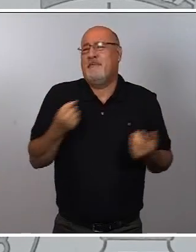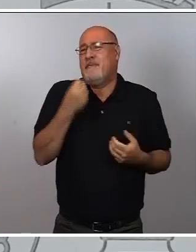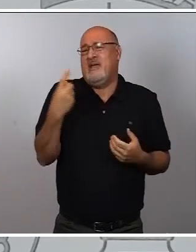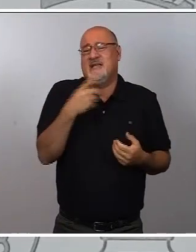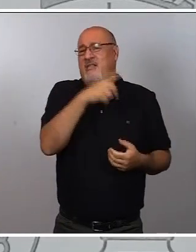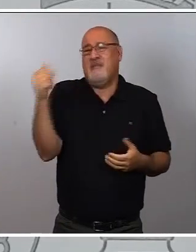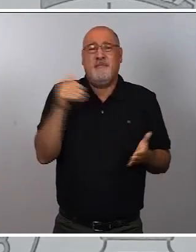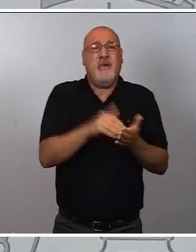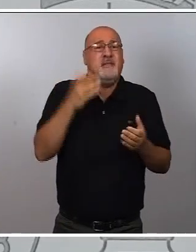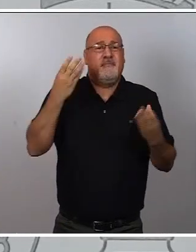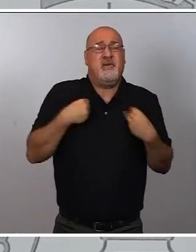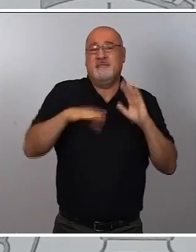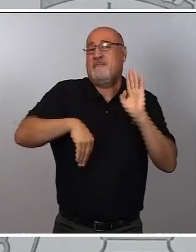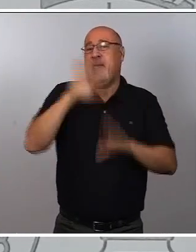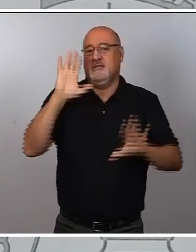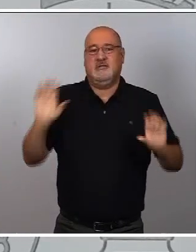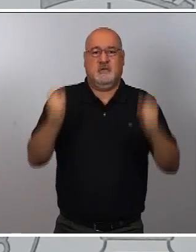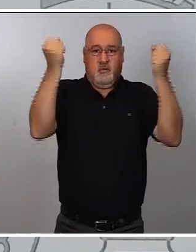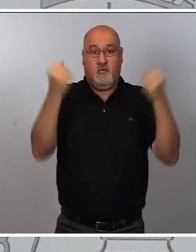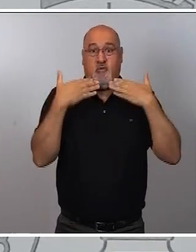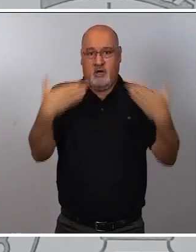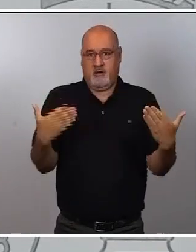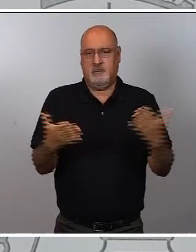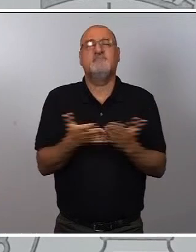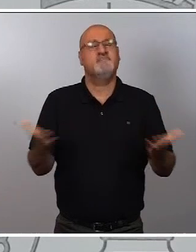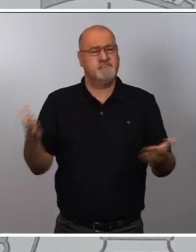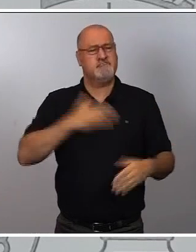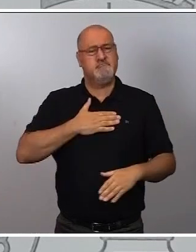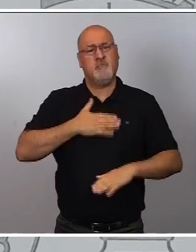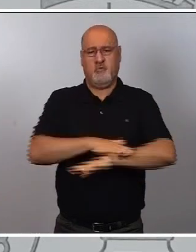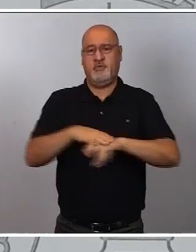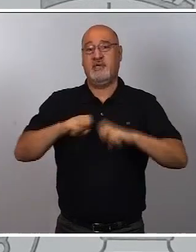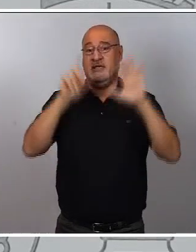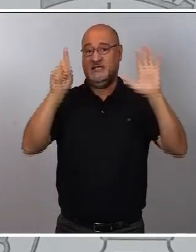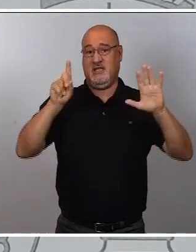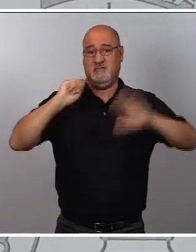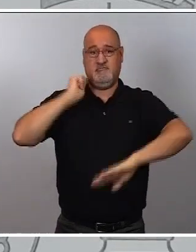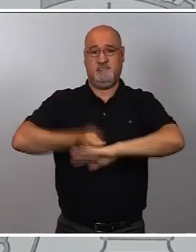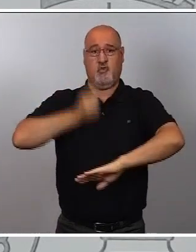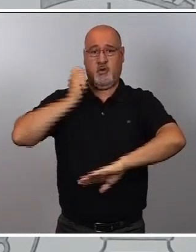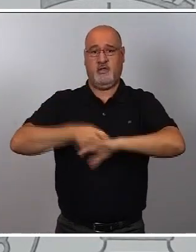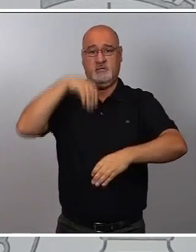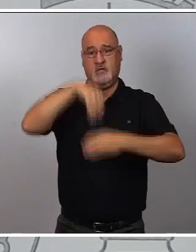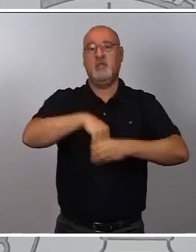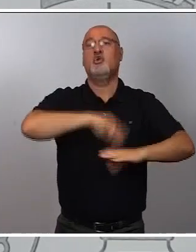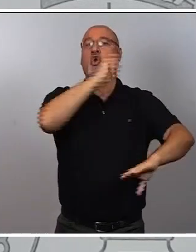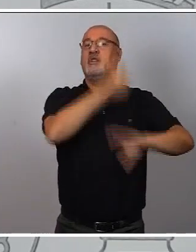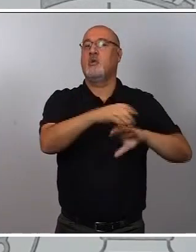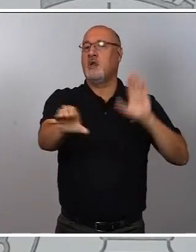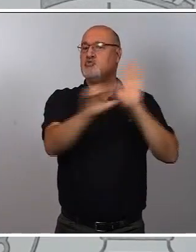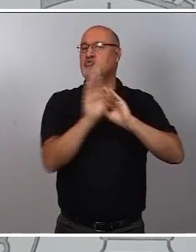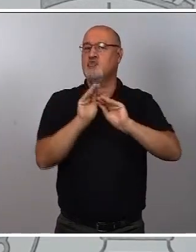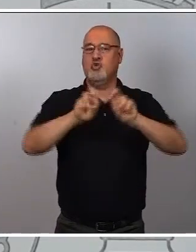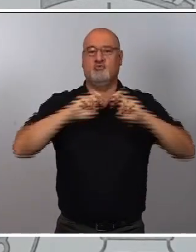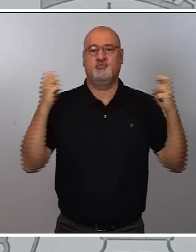El Gobierno quiere reiterar que respeta el criterio de los seis magistrados del Tribunal Constitucional que han apoyado la resolución conocida hoy,